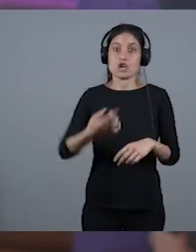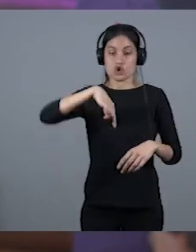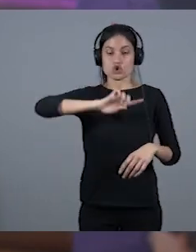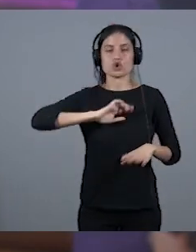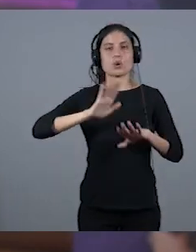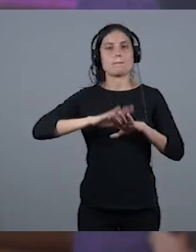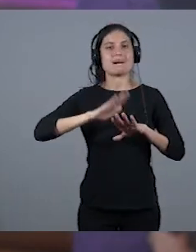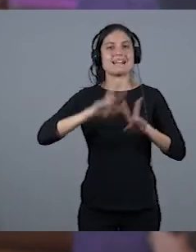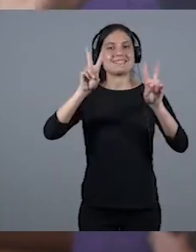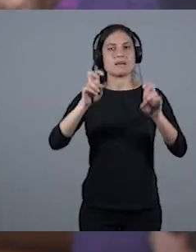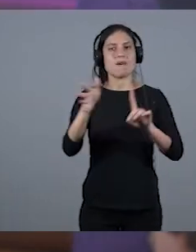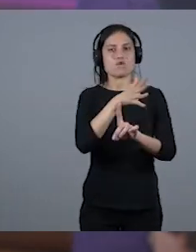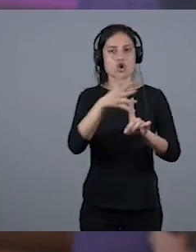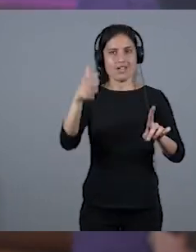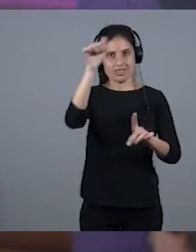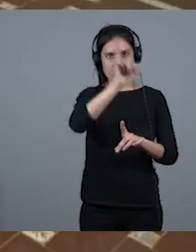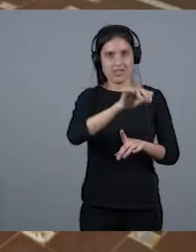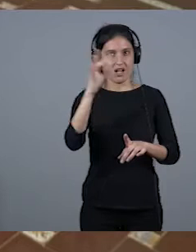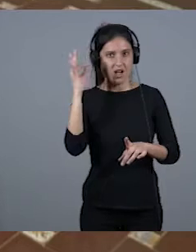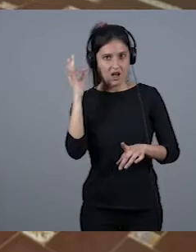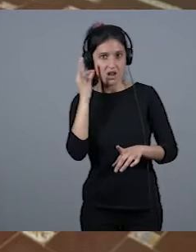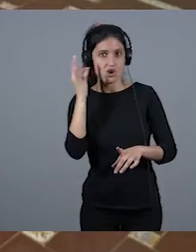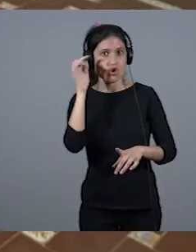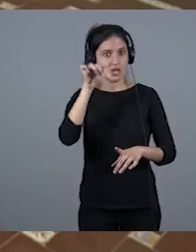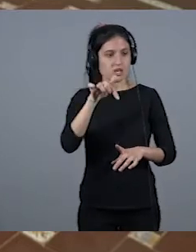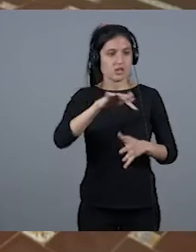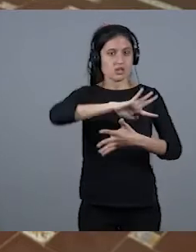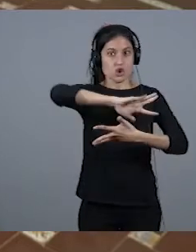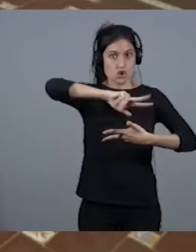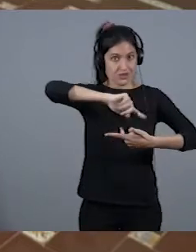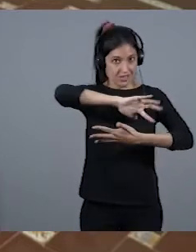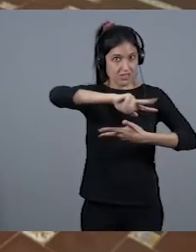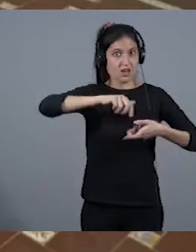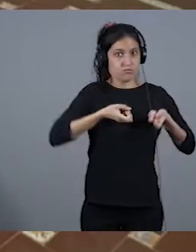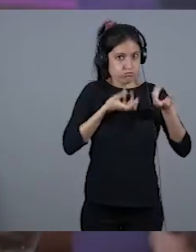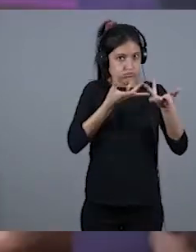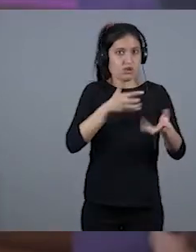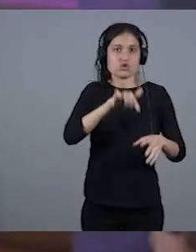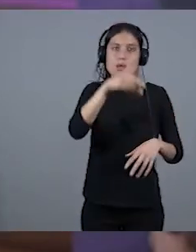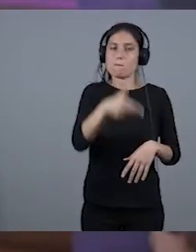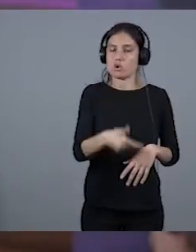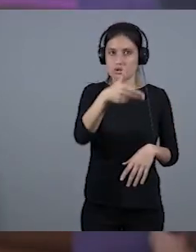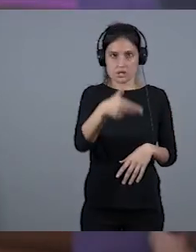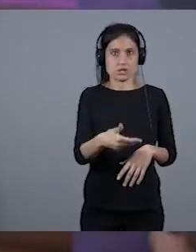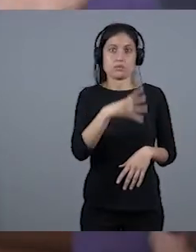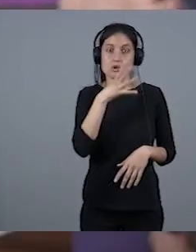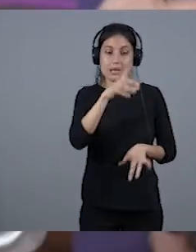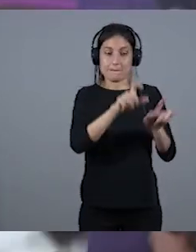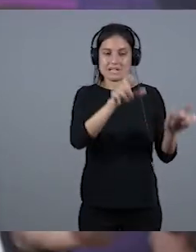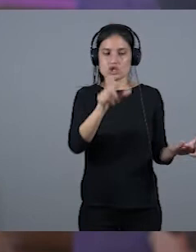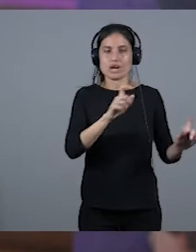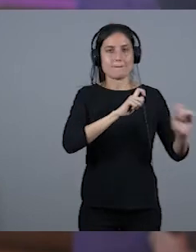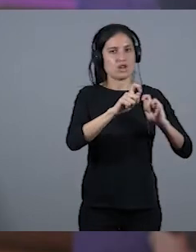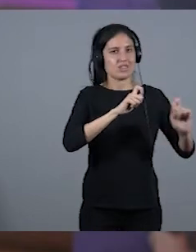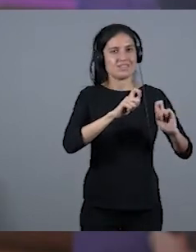Ese género, que también es muy importante a la hora de comunicar, porque los periodistas al final informamos de muchas